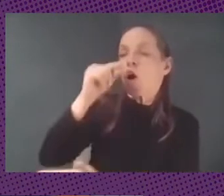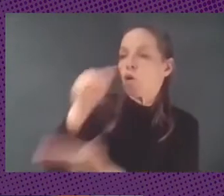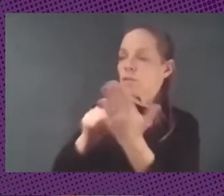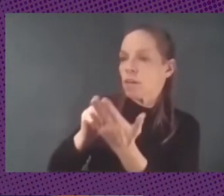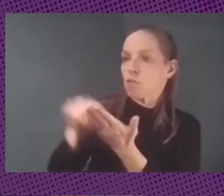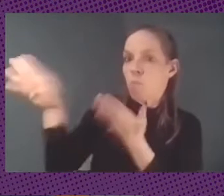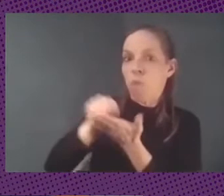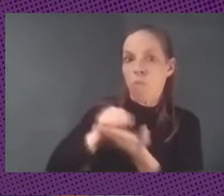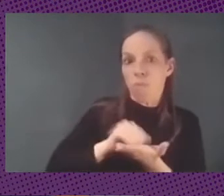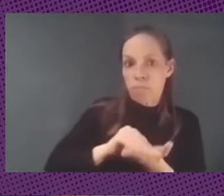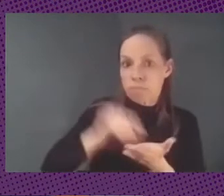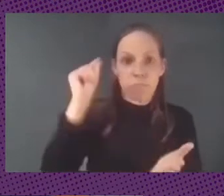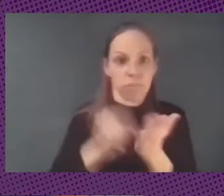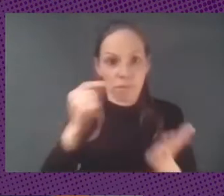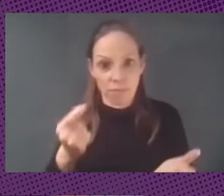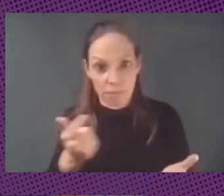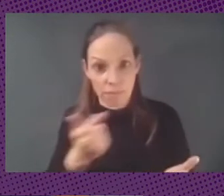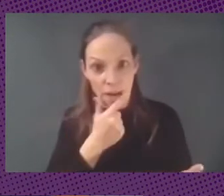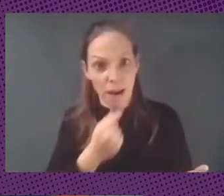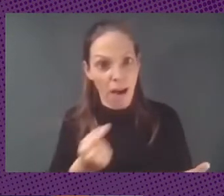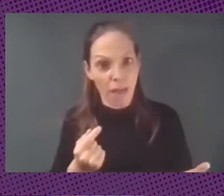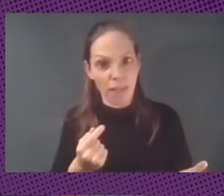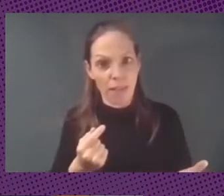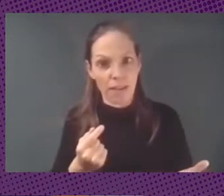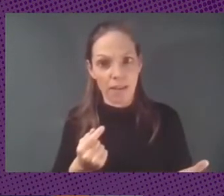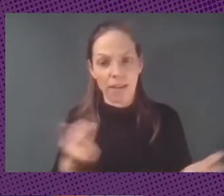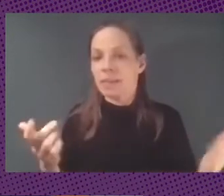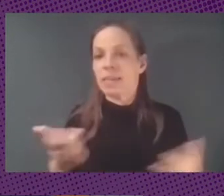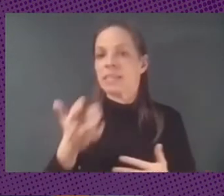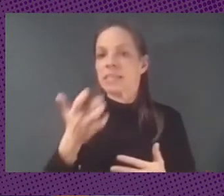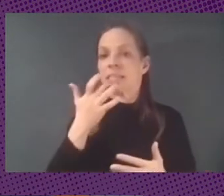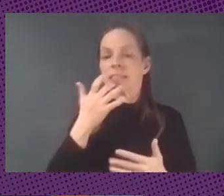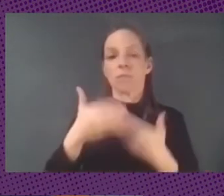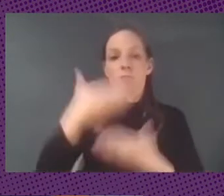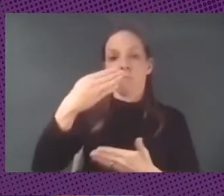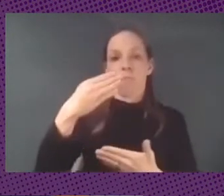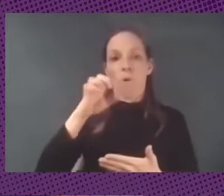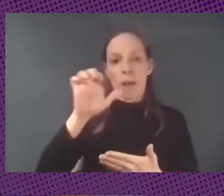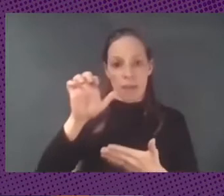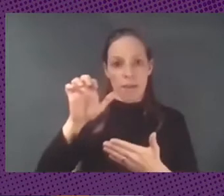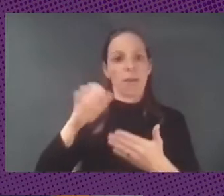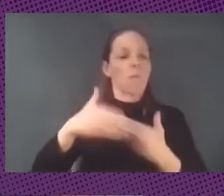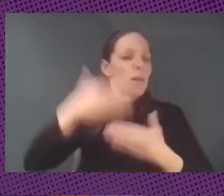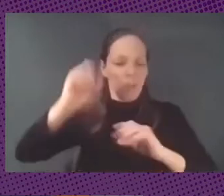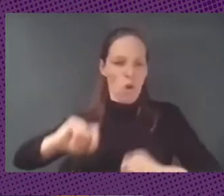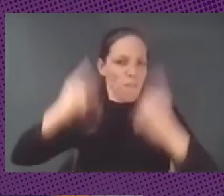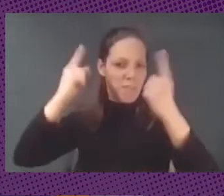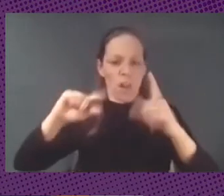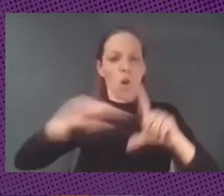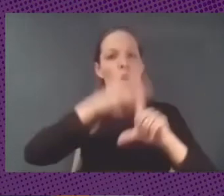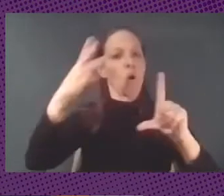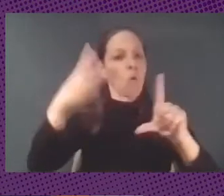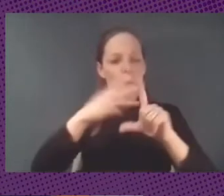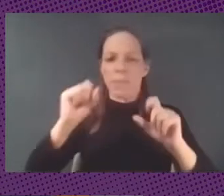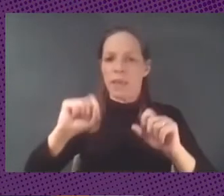por qué no está la pregunta es por qué no está que de manera automática cada vez que se publica un contrato en el BOE en el boletín oficial o en cualquier otra página de las contrataciones